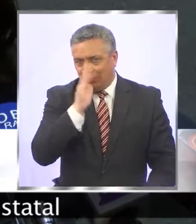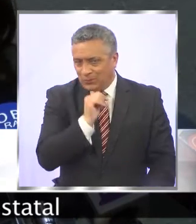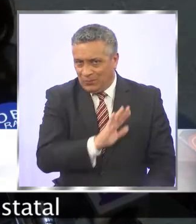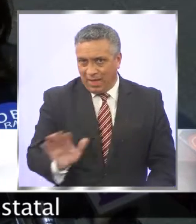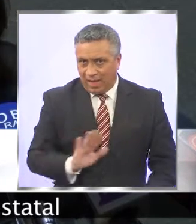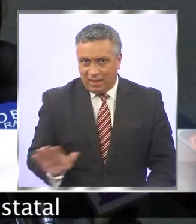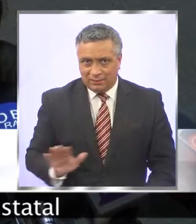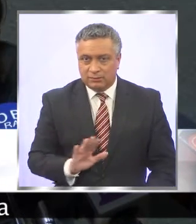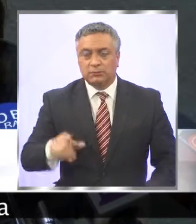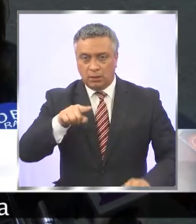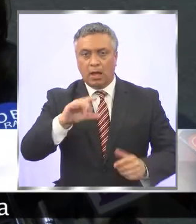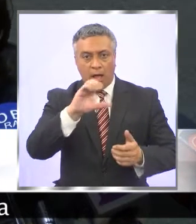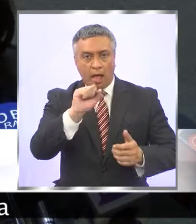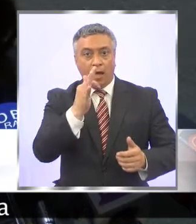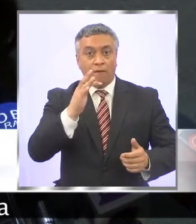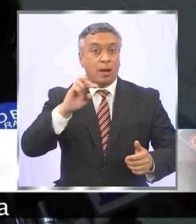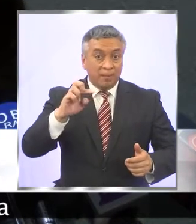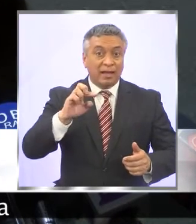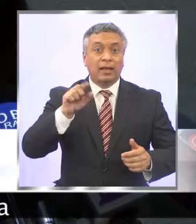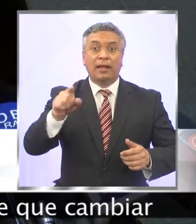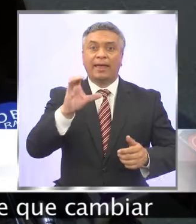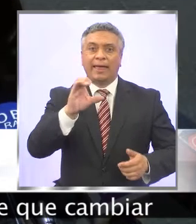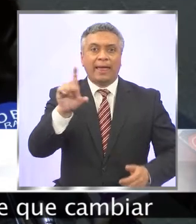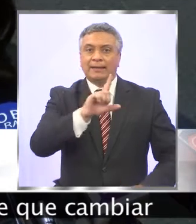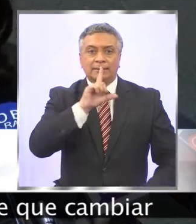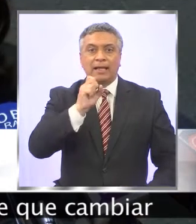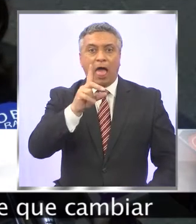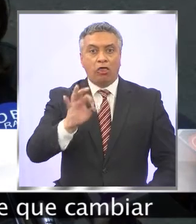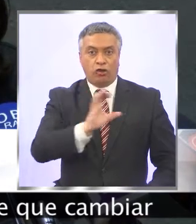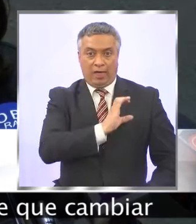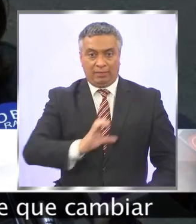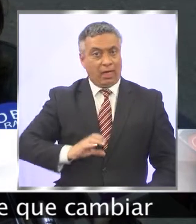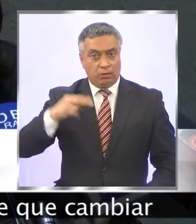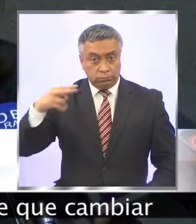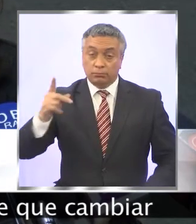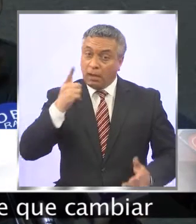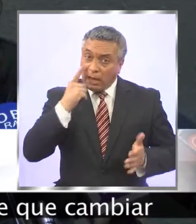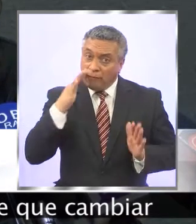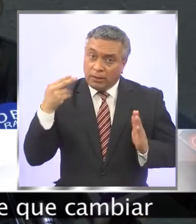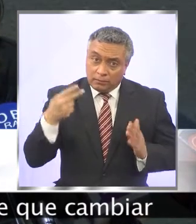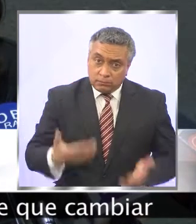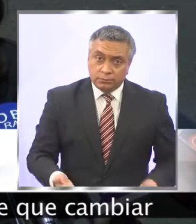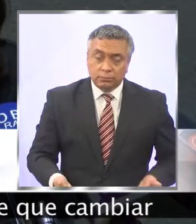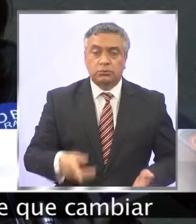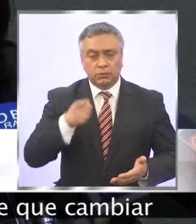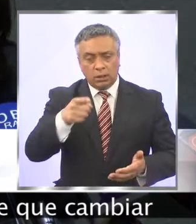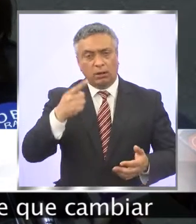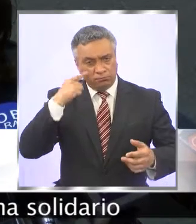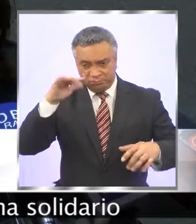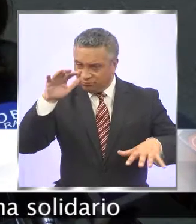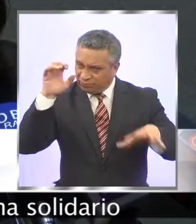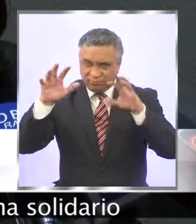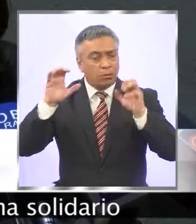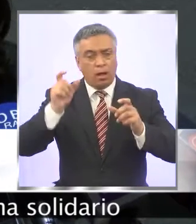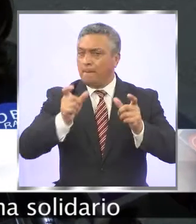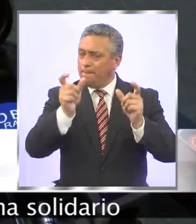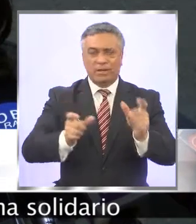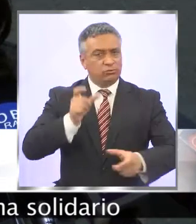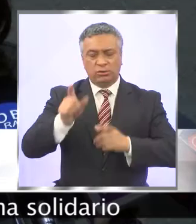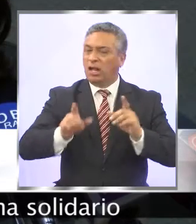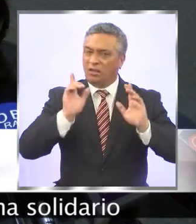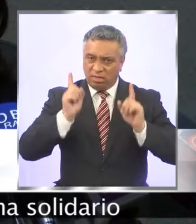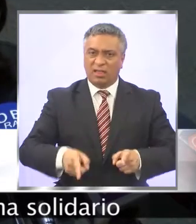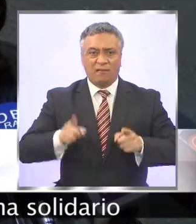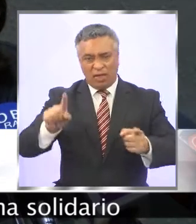La aparición de una AFP estatal tiene cierta presencia y la percepción de que esto tiene que cambiar rotundamente hacia un sistema